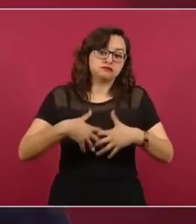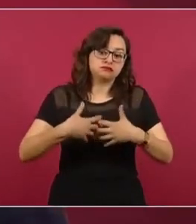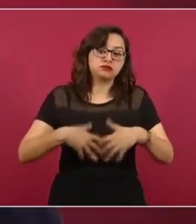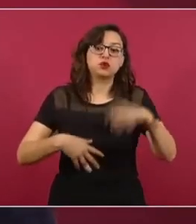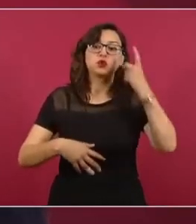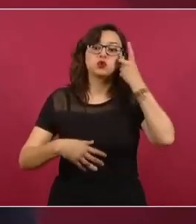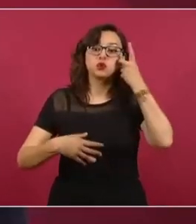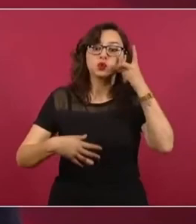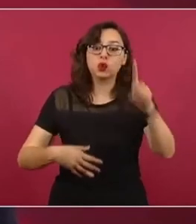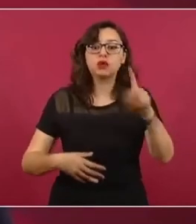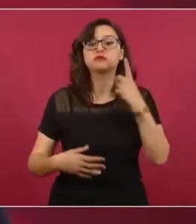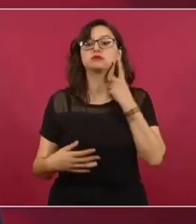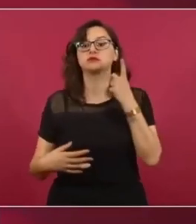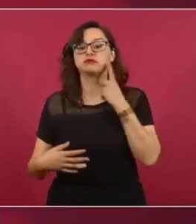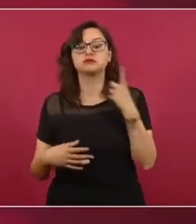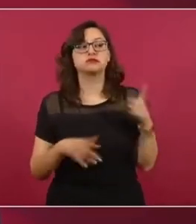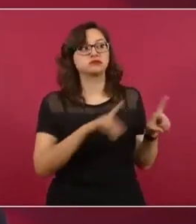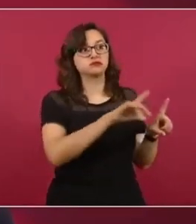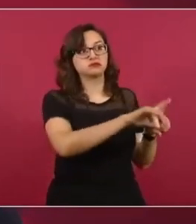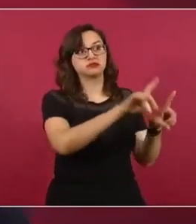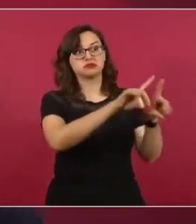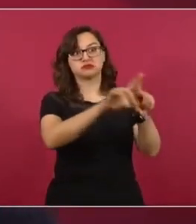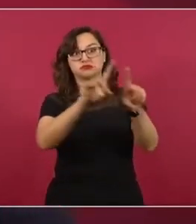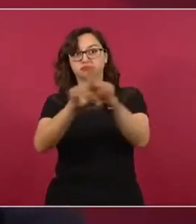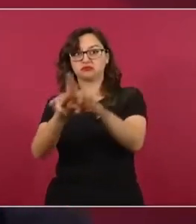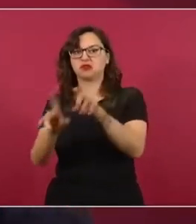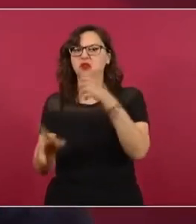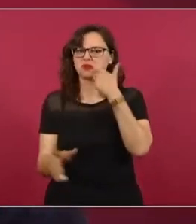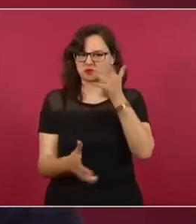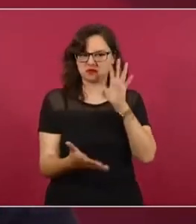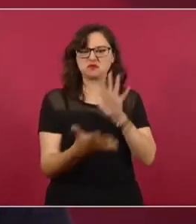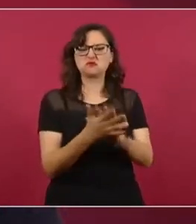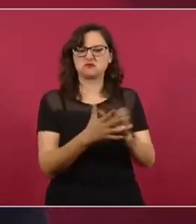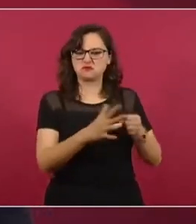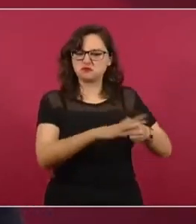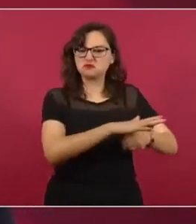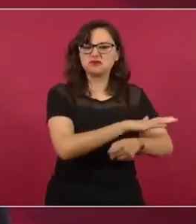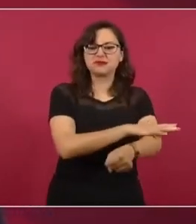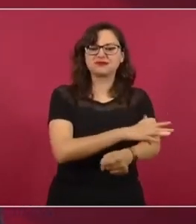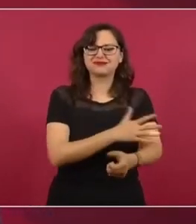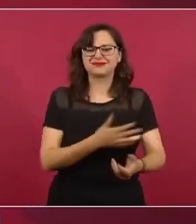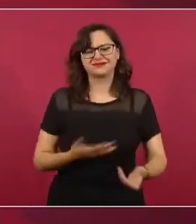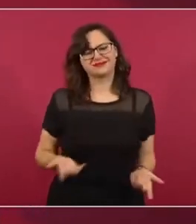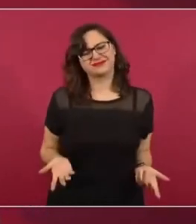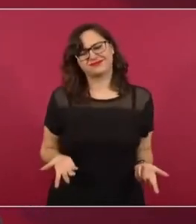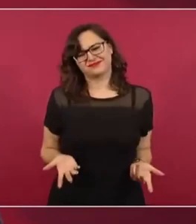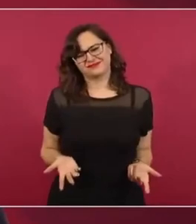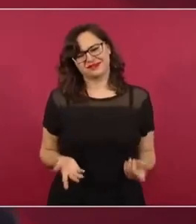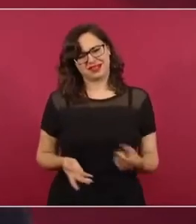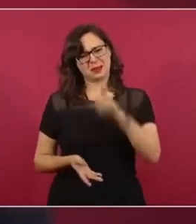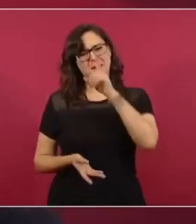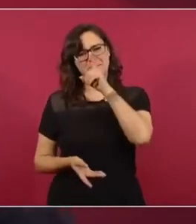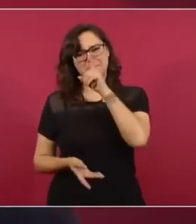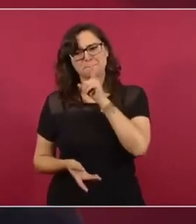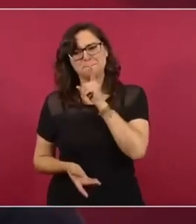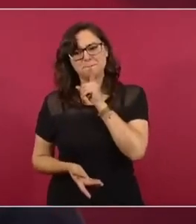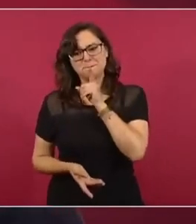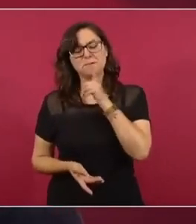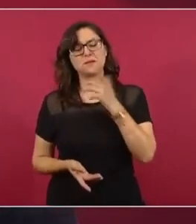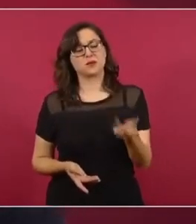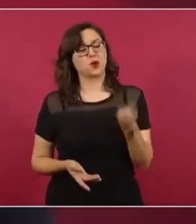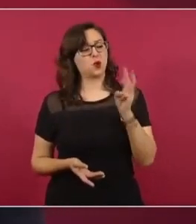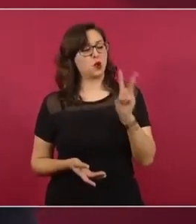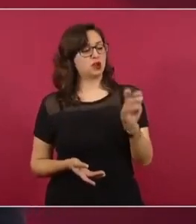política. Lo cual, pues todos sabemos que es mentira. La opinión publicada por el diario conservador Wall Street